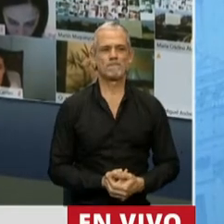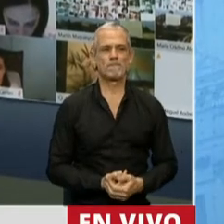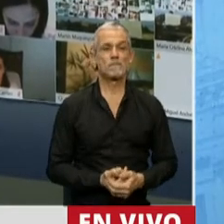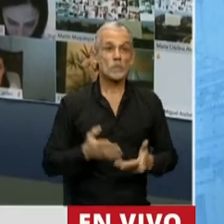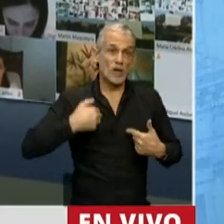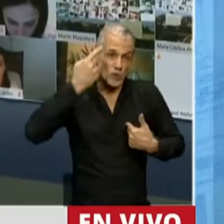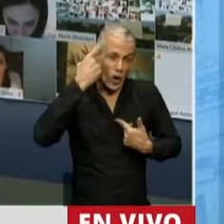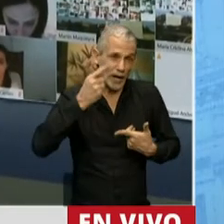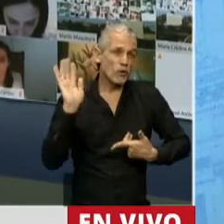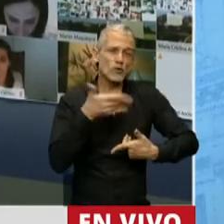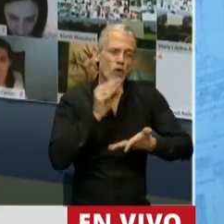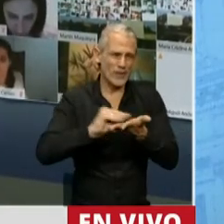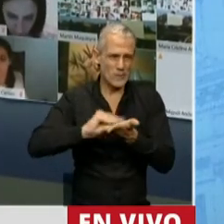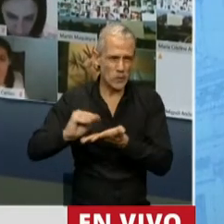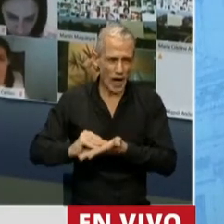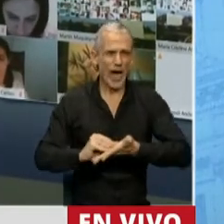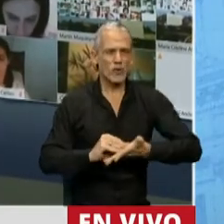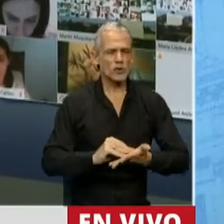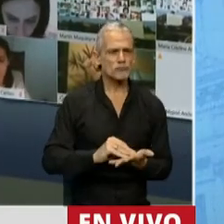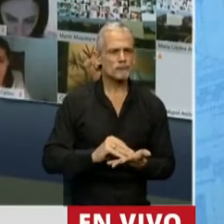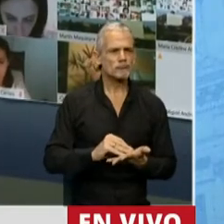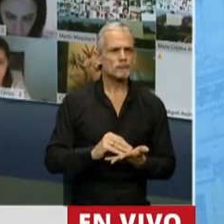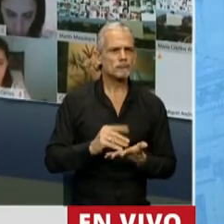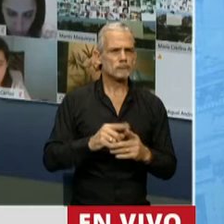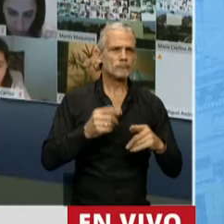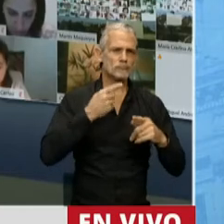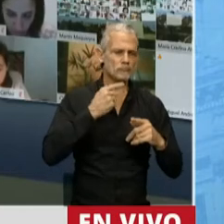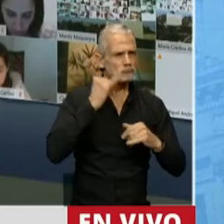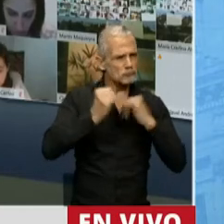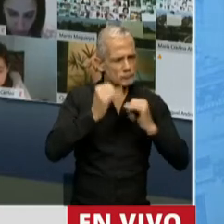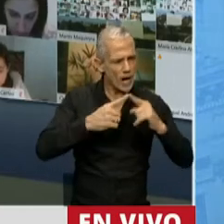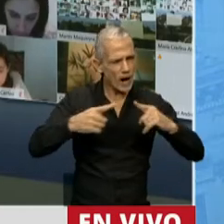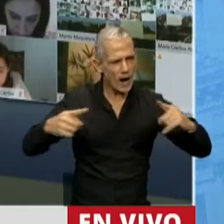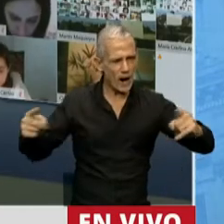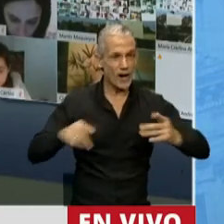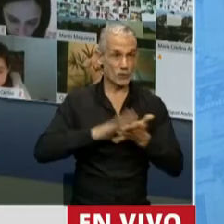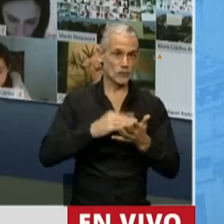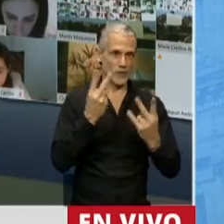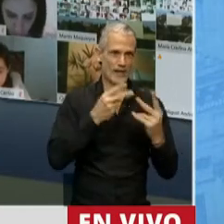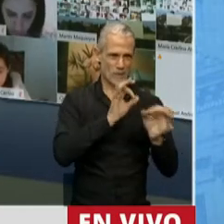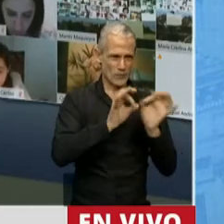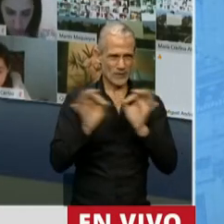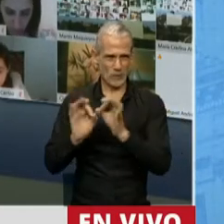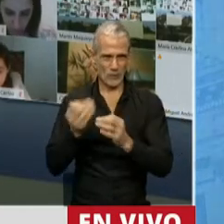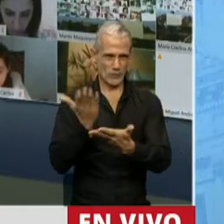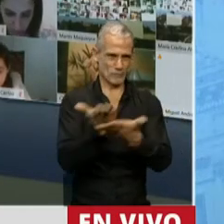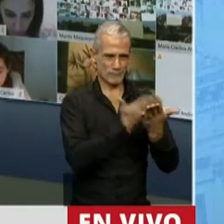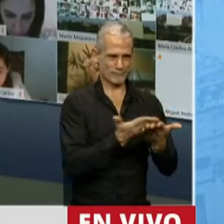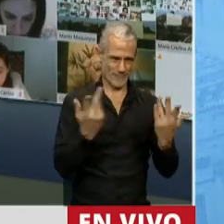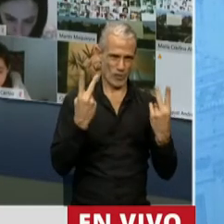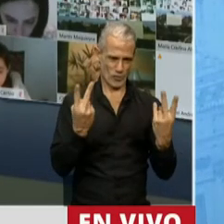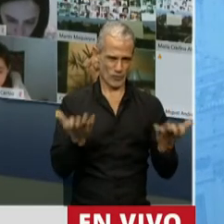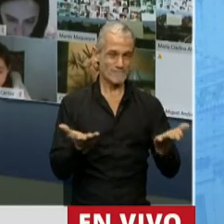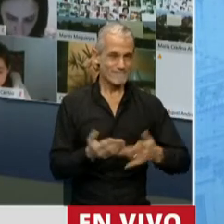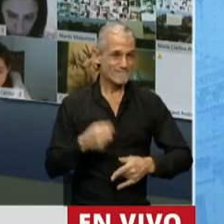Creo que todos los diputados han hecho una extensa descripción de las importancias de estos dos proyectos. Así que